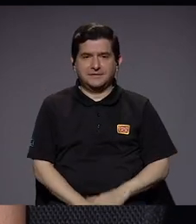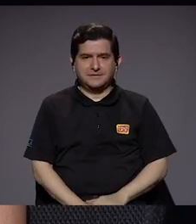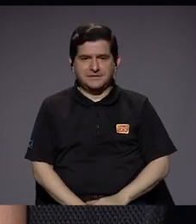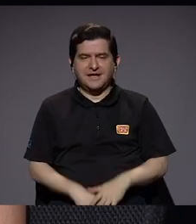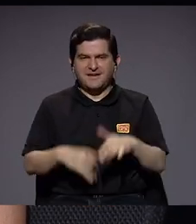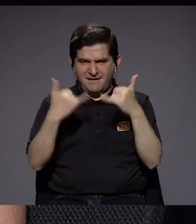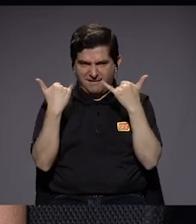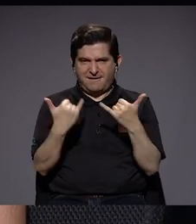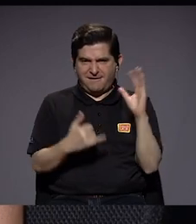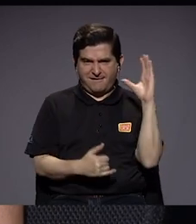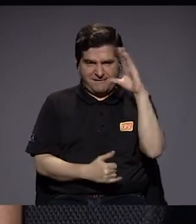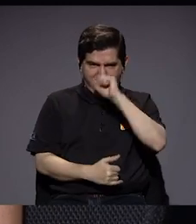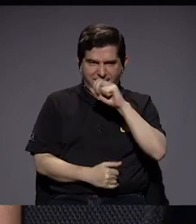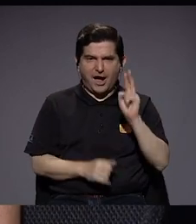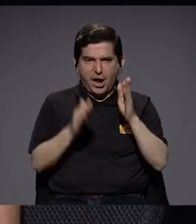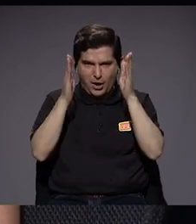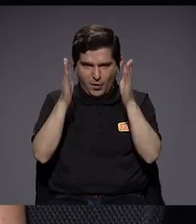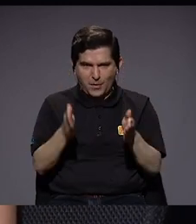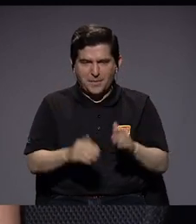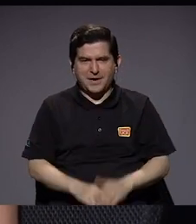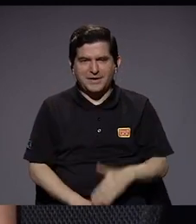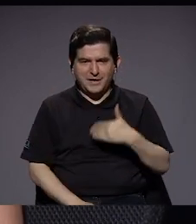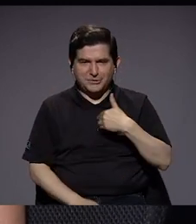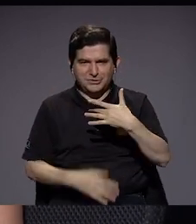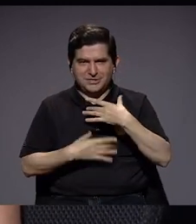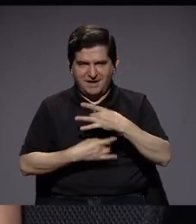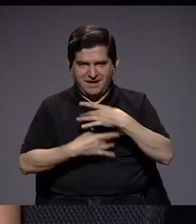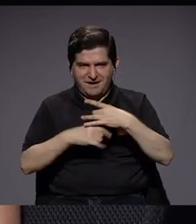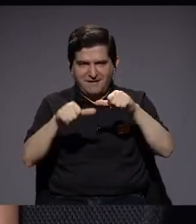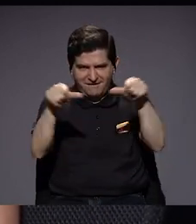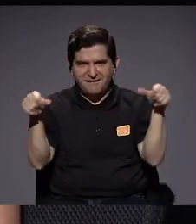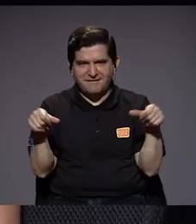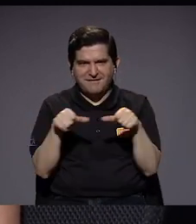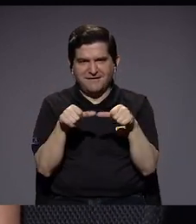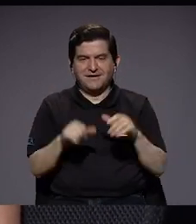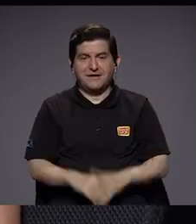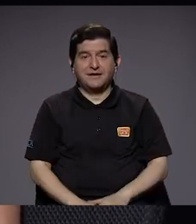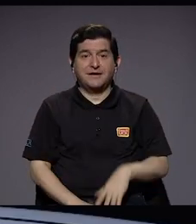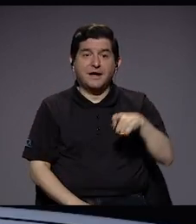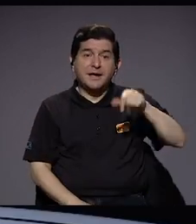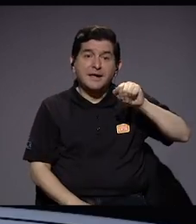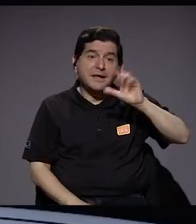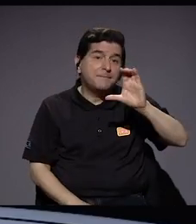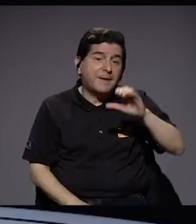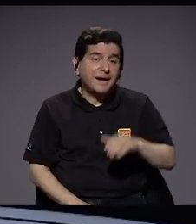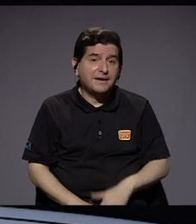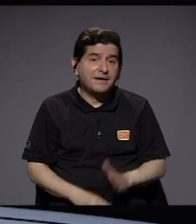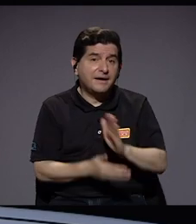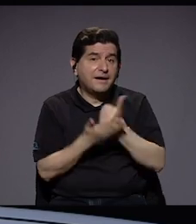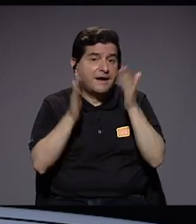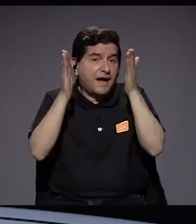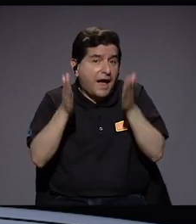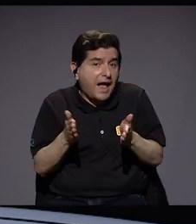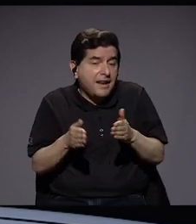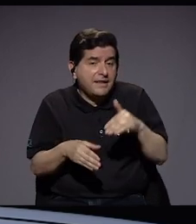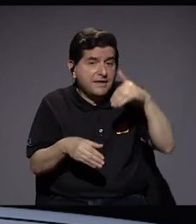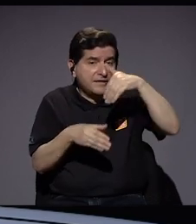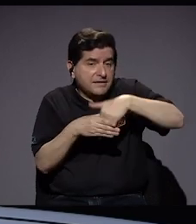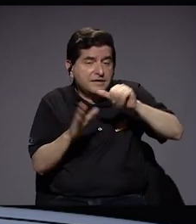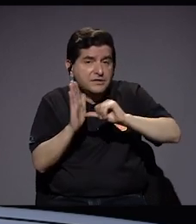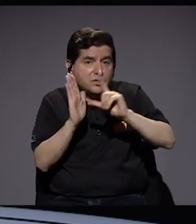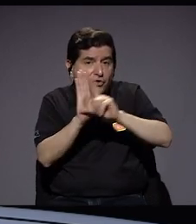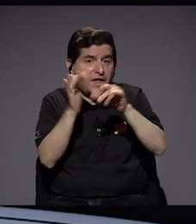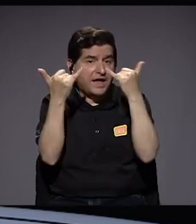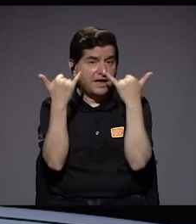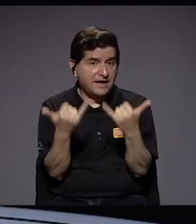Entonces sí, ya se empiezan a notar los compañeros con sus intereses en esas áreas. ¿Y en el Partido de Acción Ciudadana hay alguna persona desde la Asamblea que usted